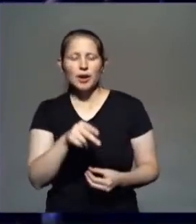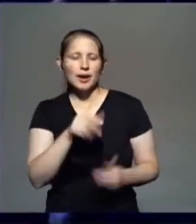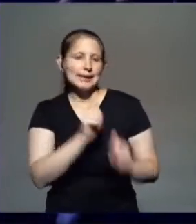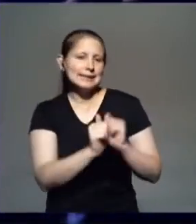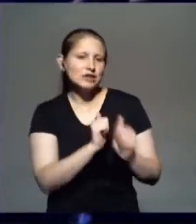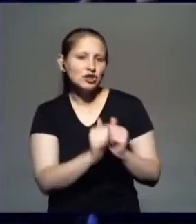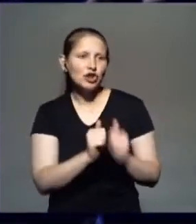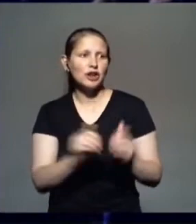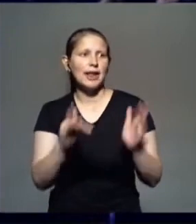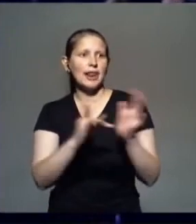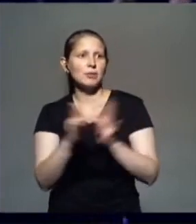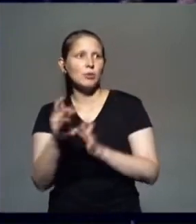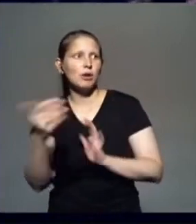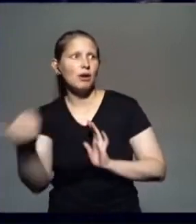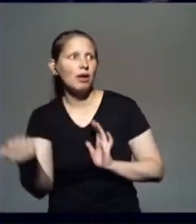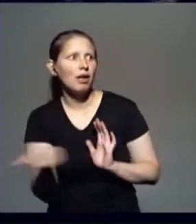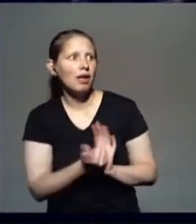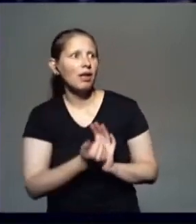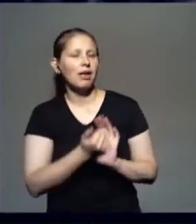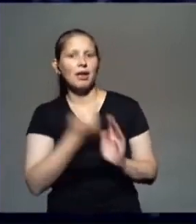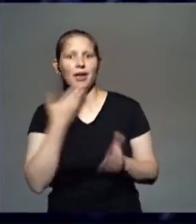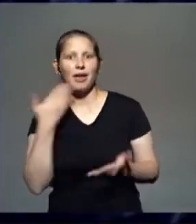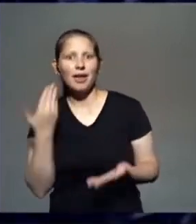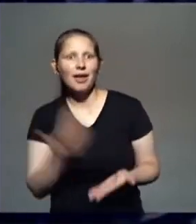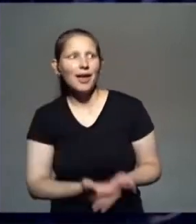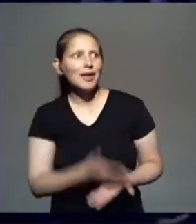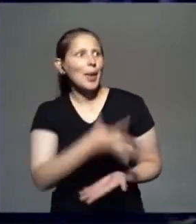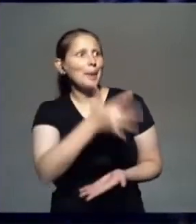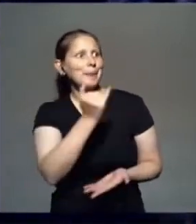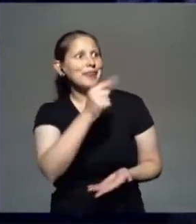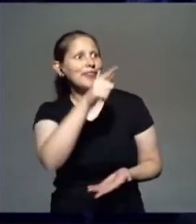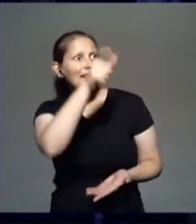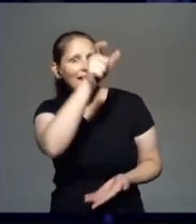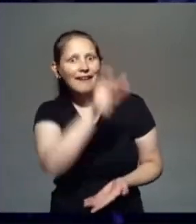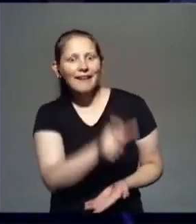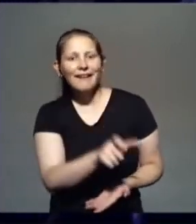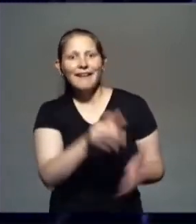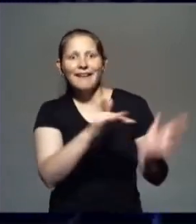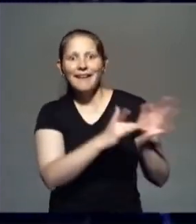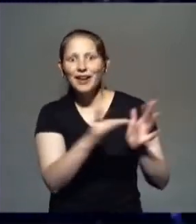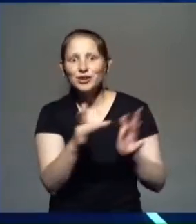Mesías. Va a ir a Sicar, va a revolucionar toda Samaria.